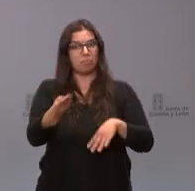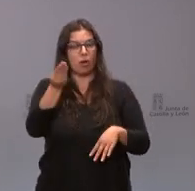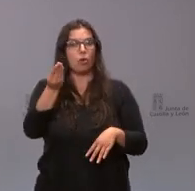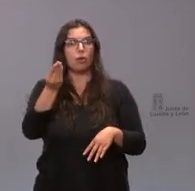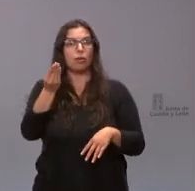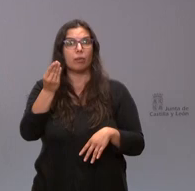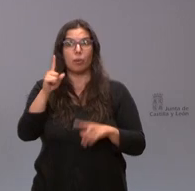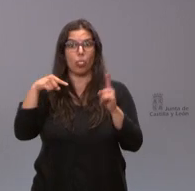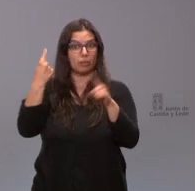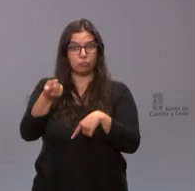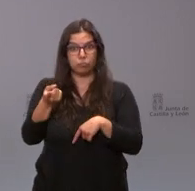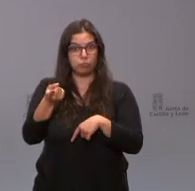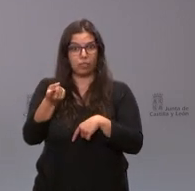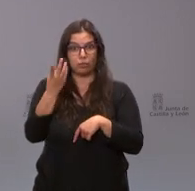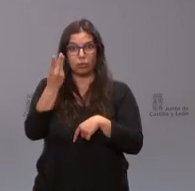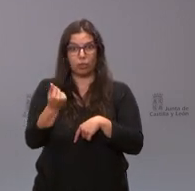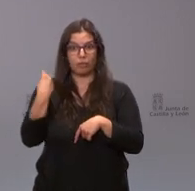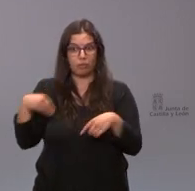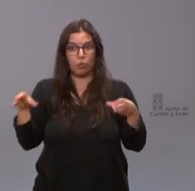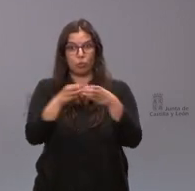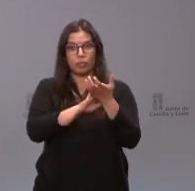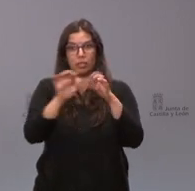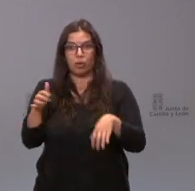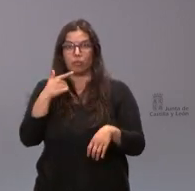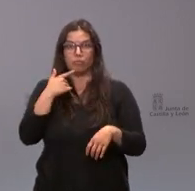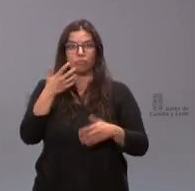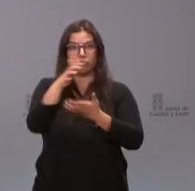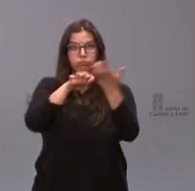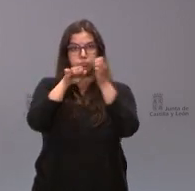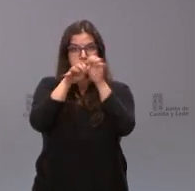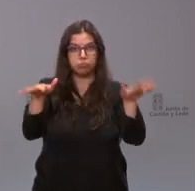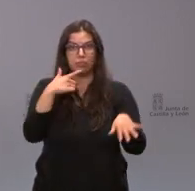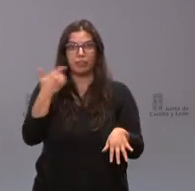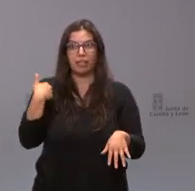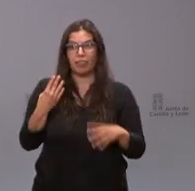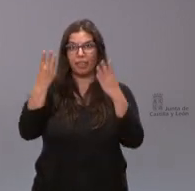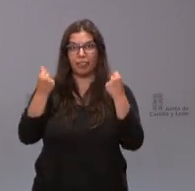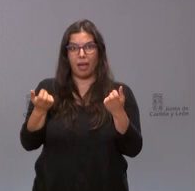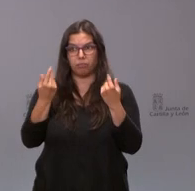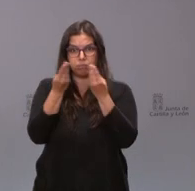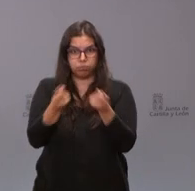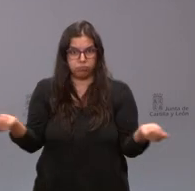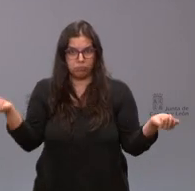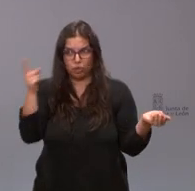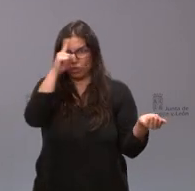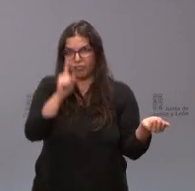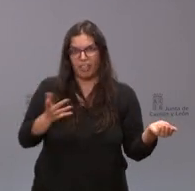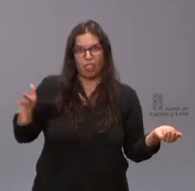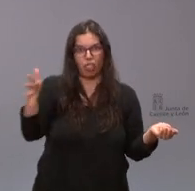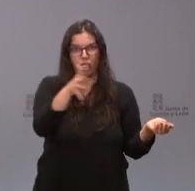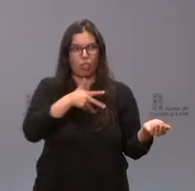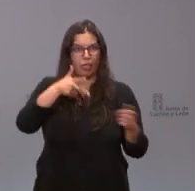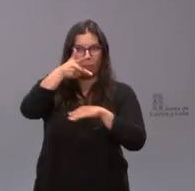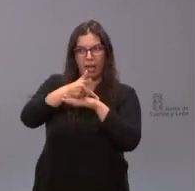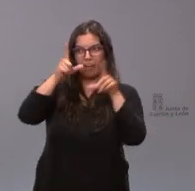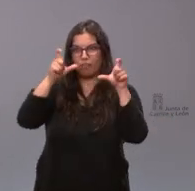y cuatro días después la propia junta de castilla y león envió un comunicado para decir que hacía diez días que no sabía nada de ellos que no tenía imágenes ni